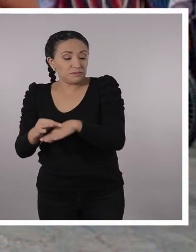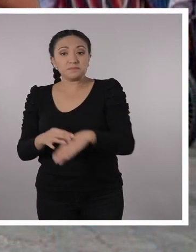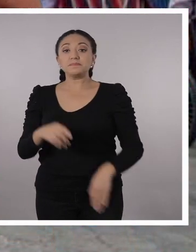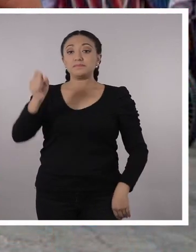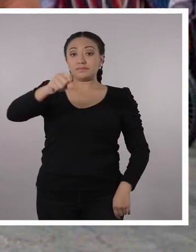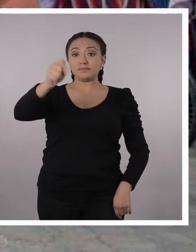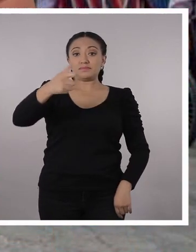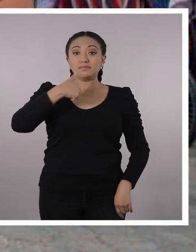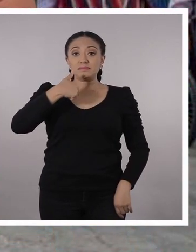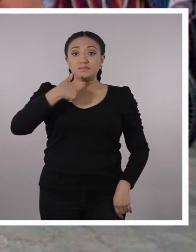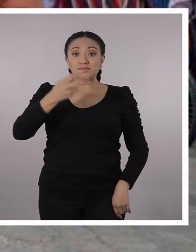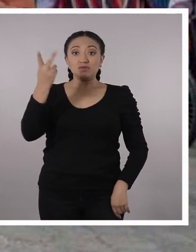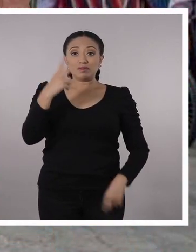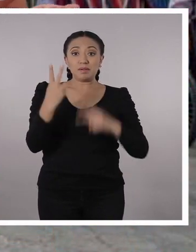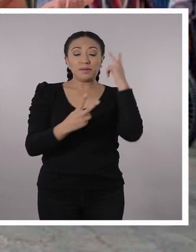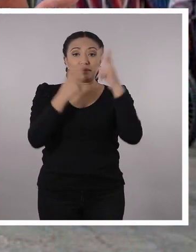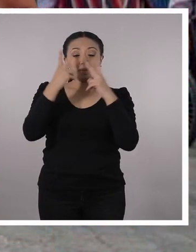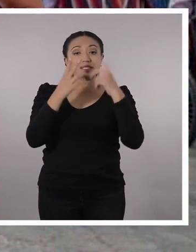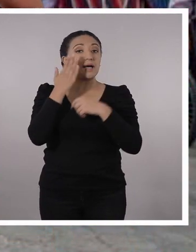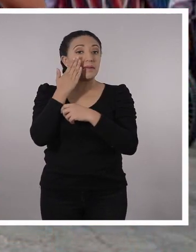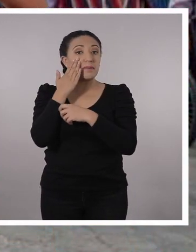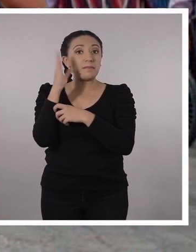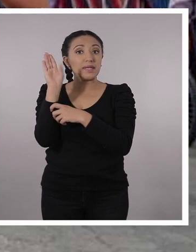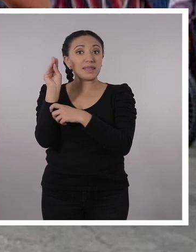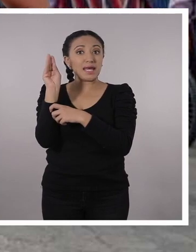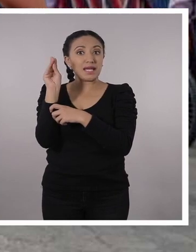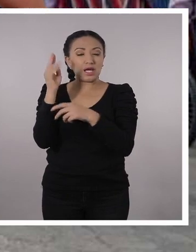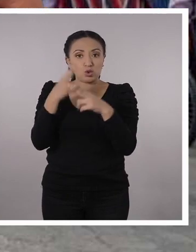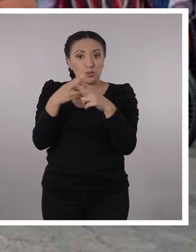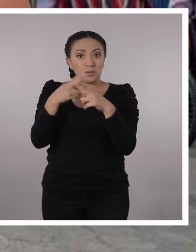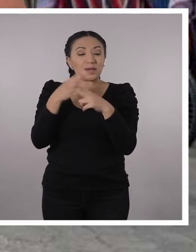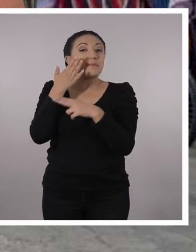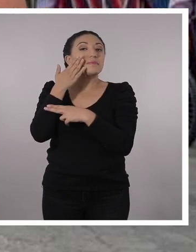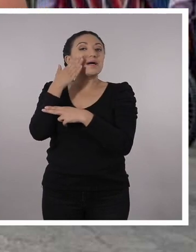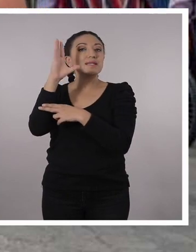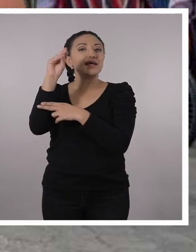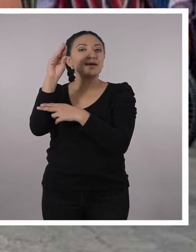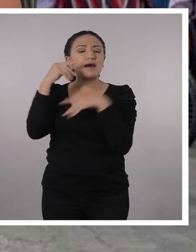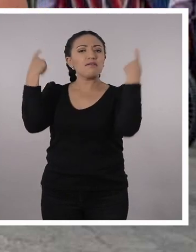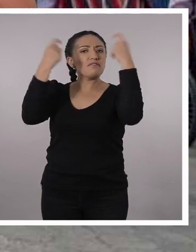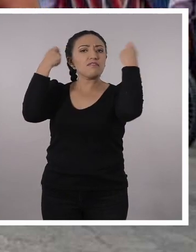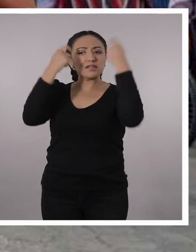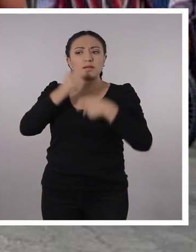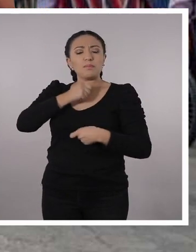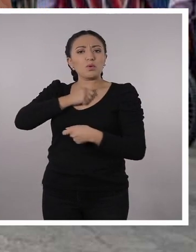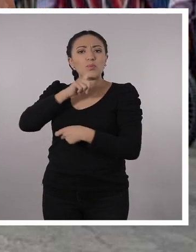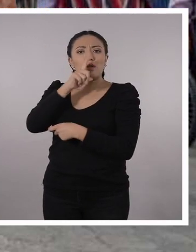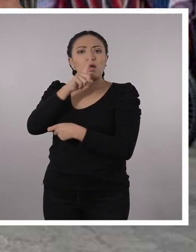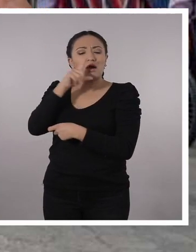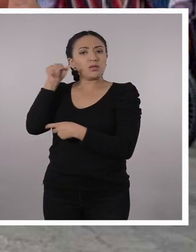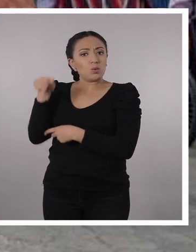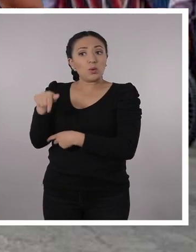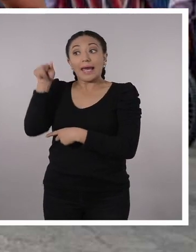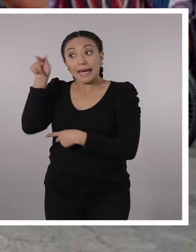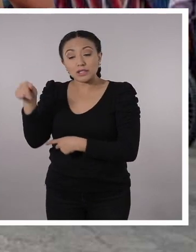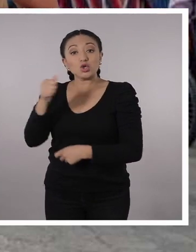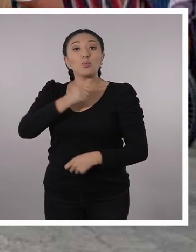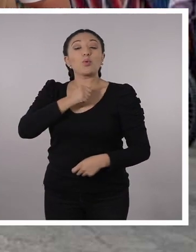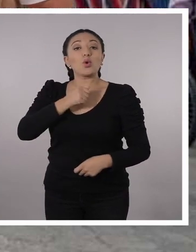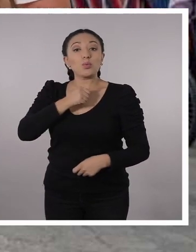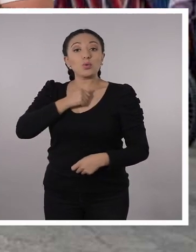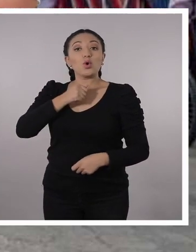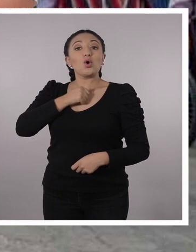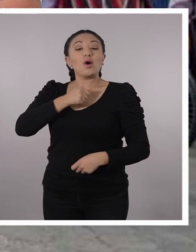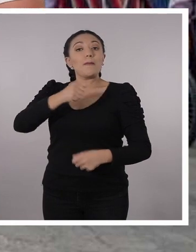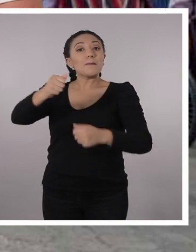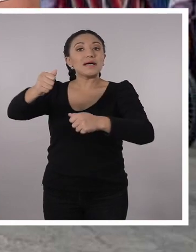visitar este lugar y participar en estas festividades que son muy hermosas y además forman parte del patrimonio intangible del